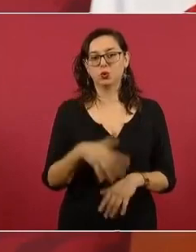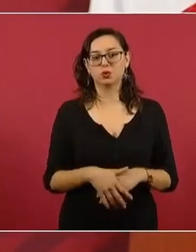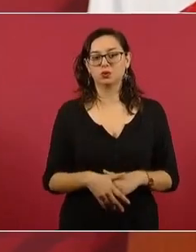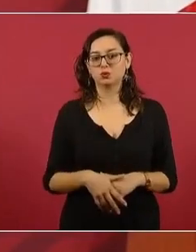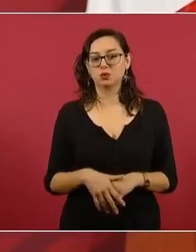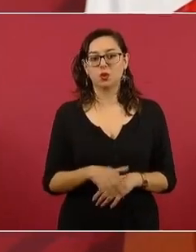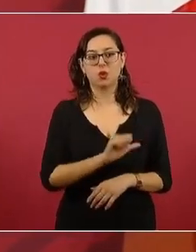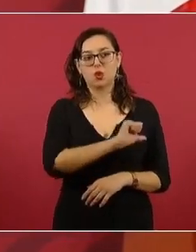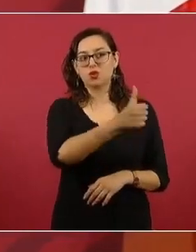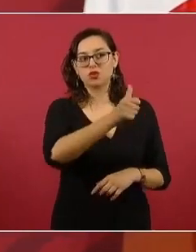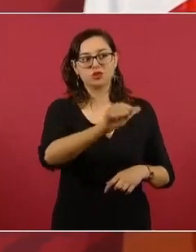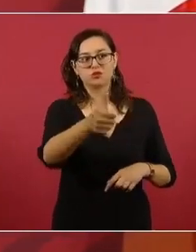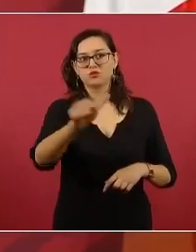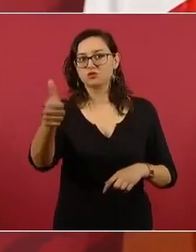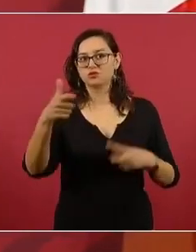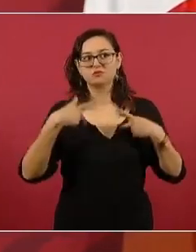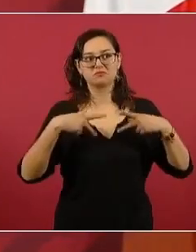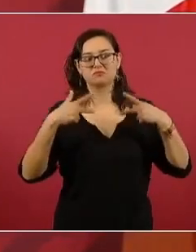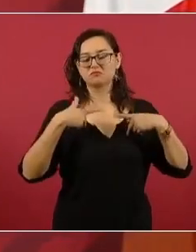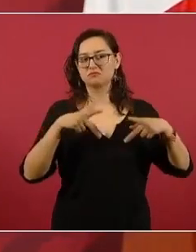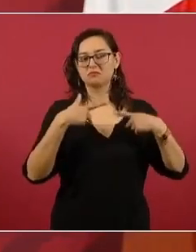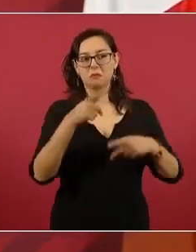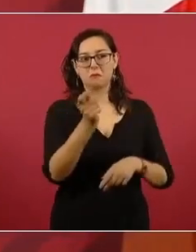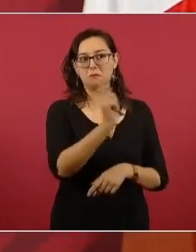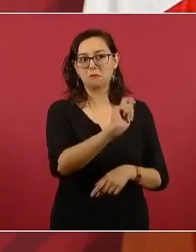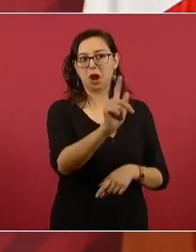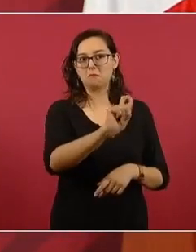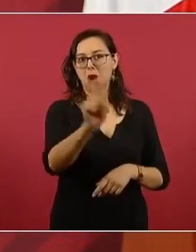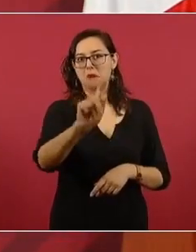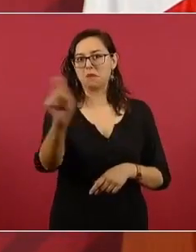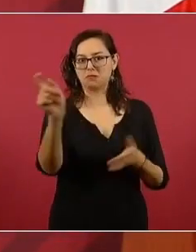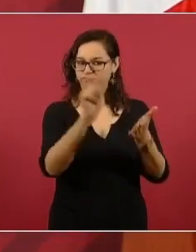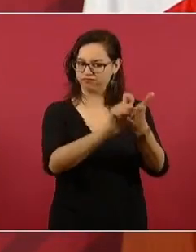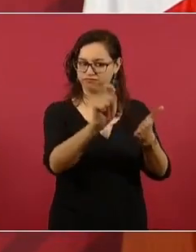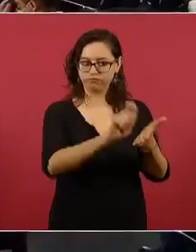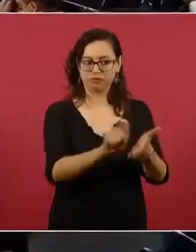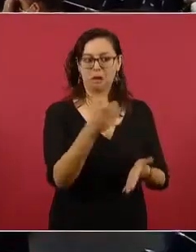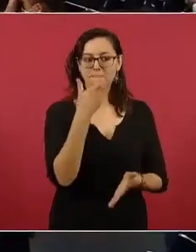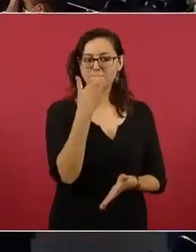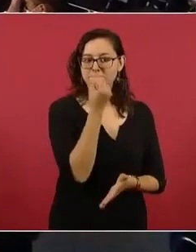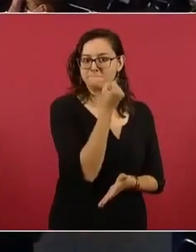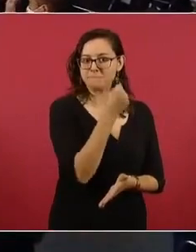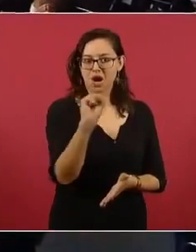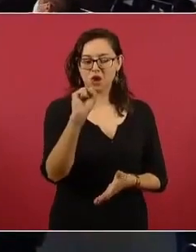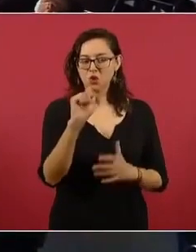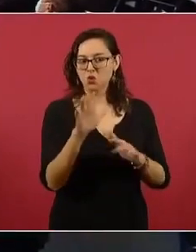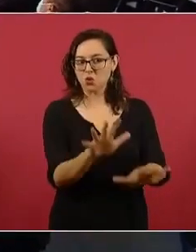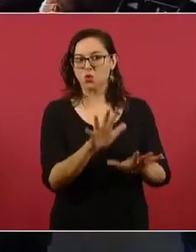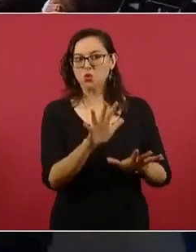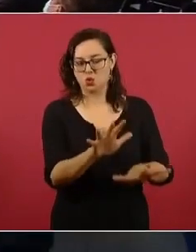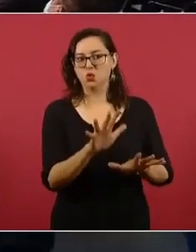porque hay grandes escritores, mujeres y hombres, pero